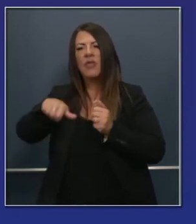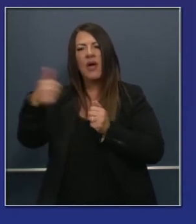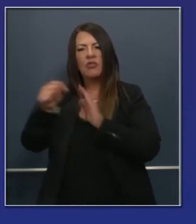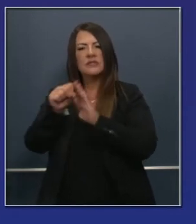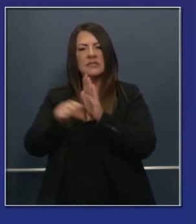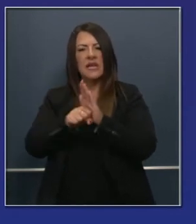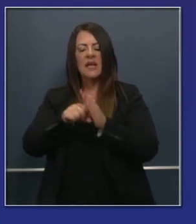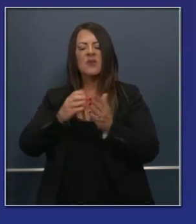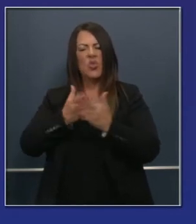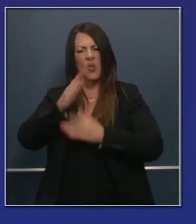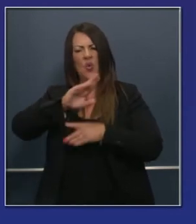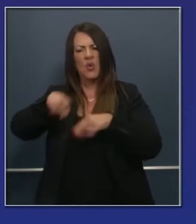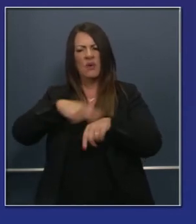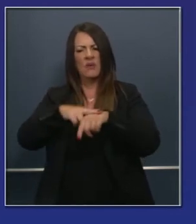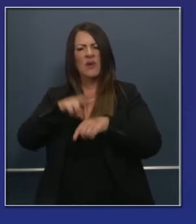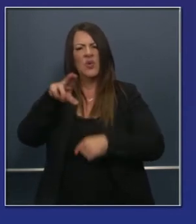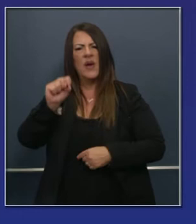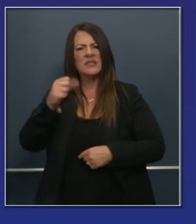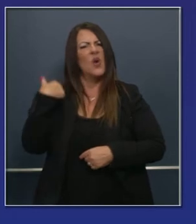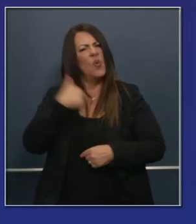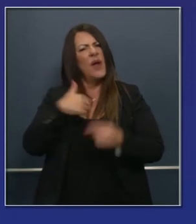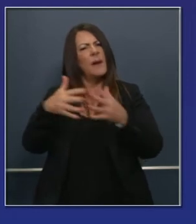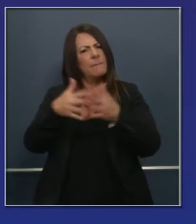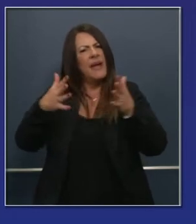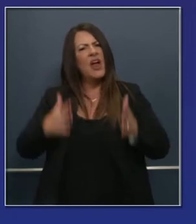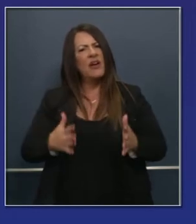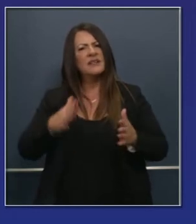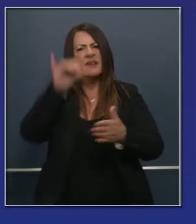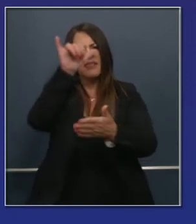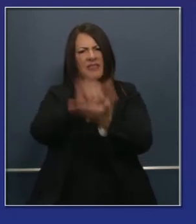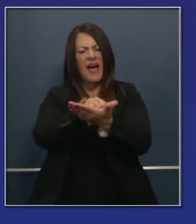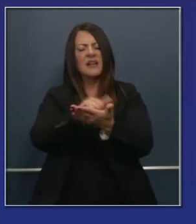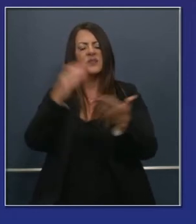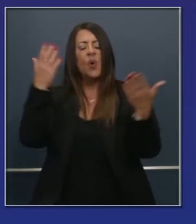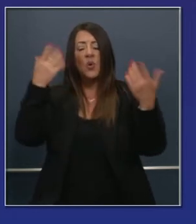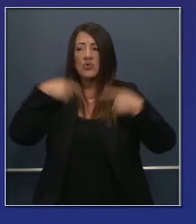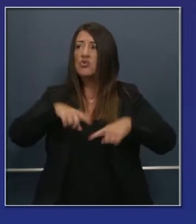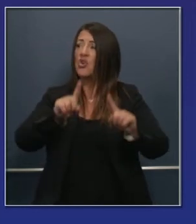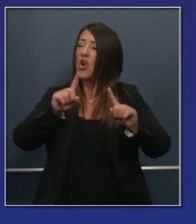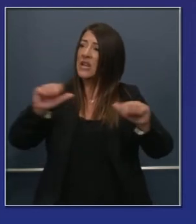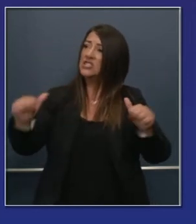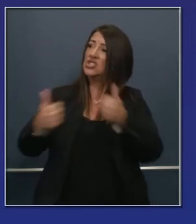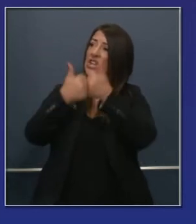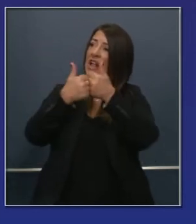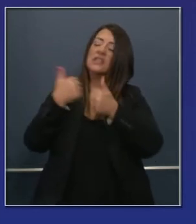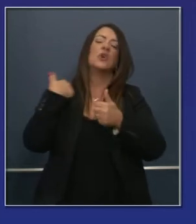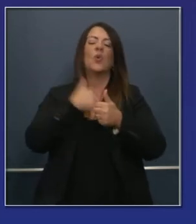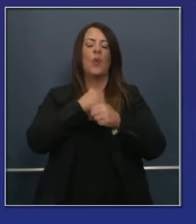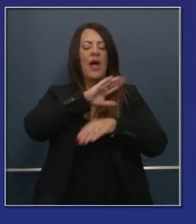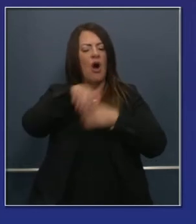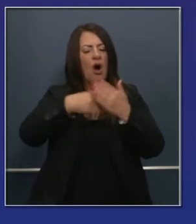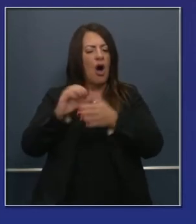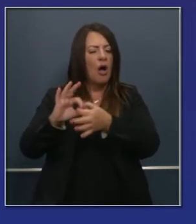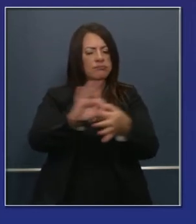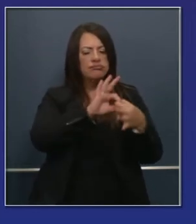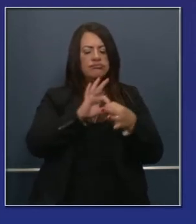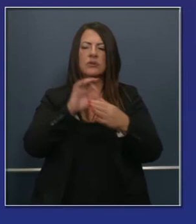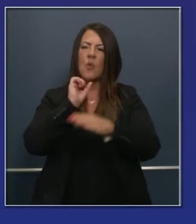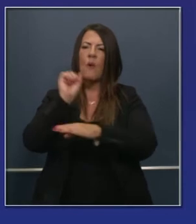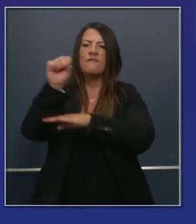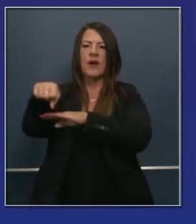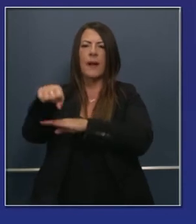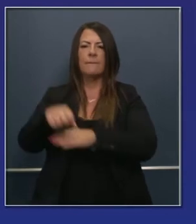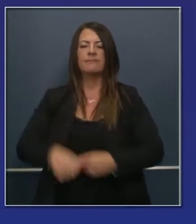haciendo juntos. Es así como debemos hacerlo en los Estados Unidos, especialmente cuando los momentos son difíciles como estos. Gracias.